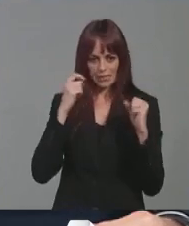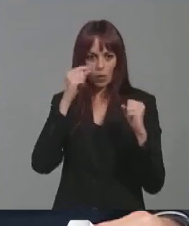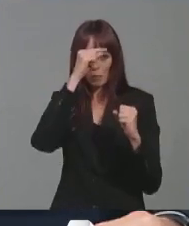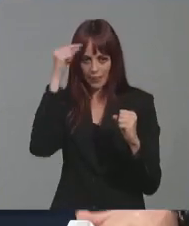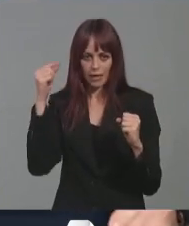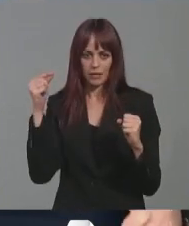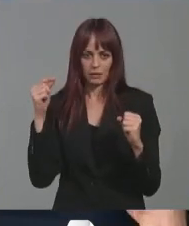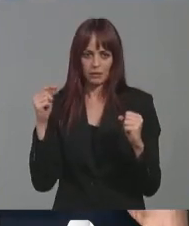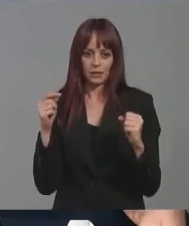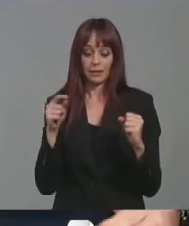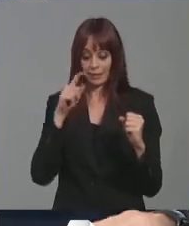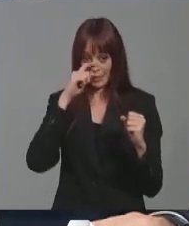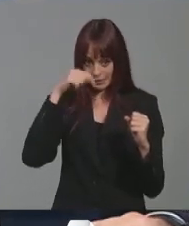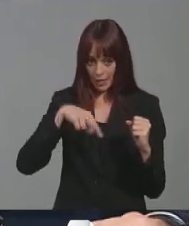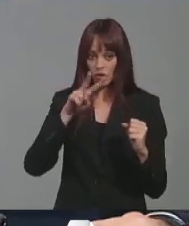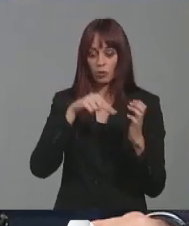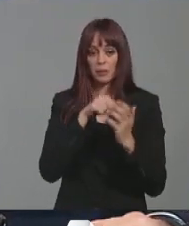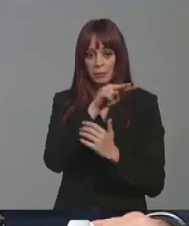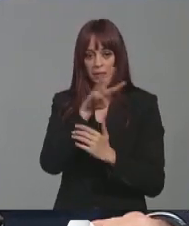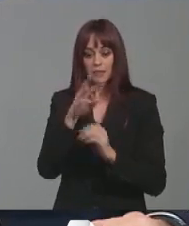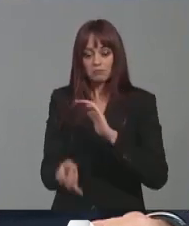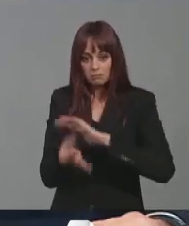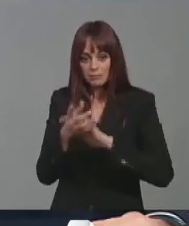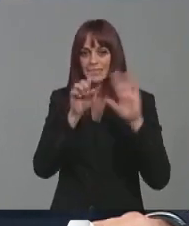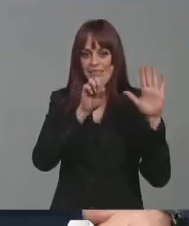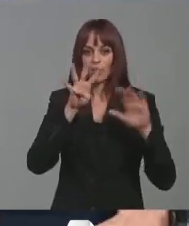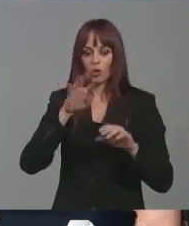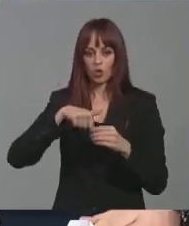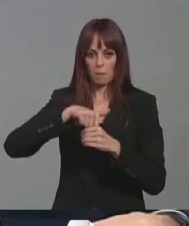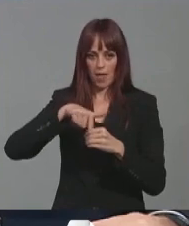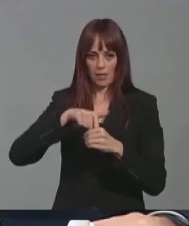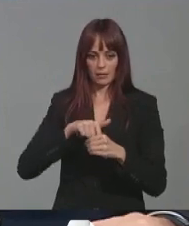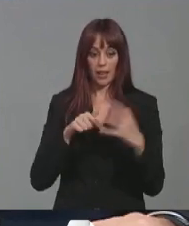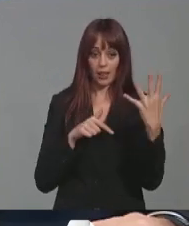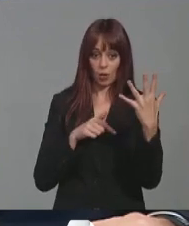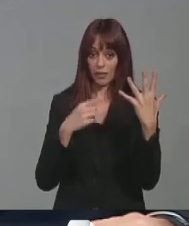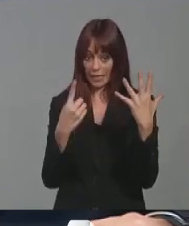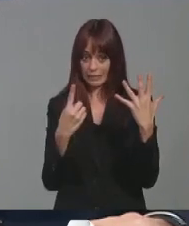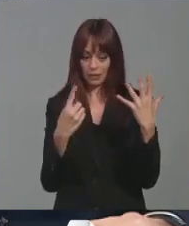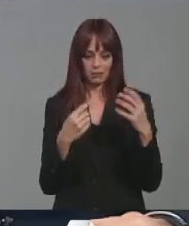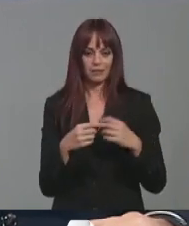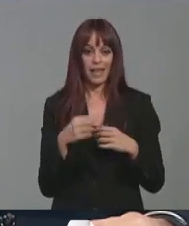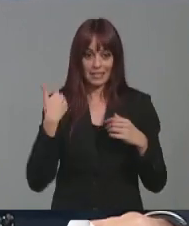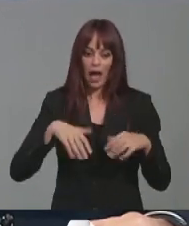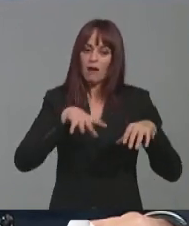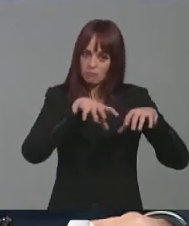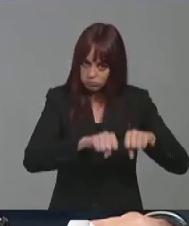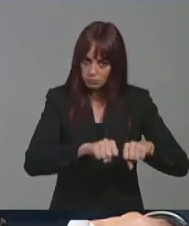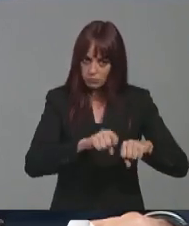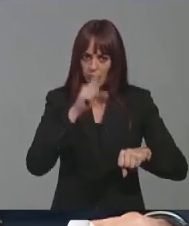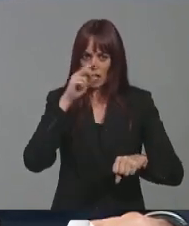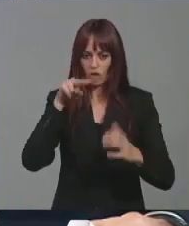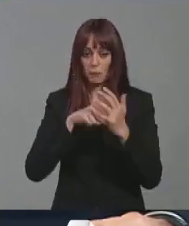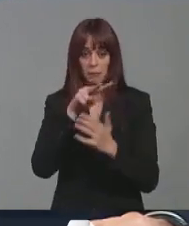y este año 2023 se han creado 64 plazas de las cuales 56 ya están ocupadas y en el año